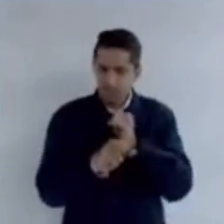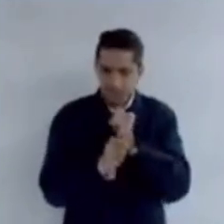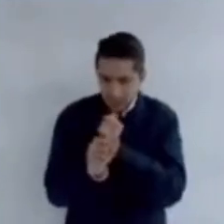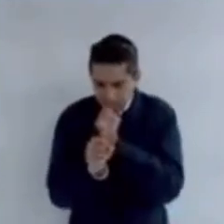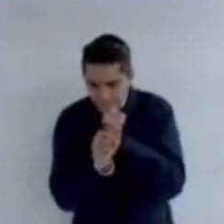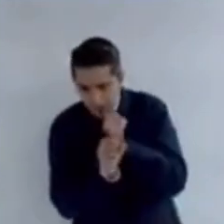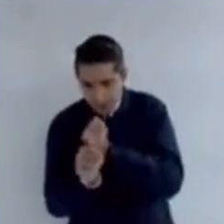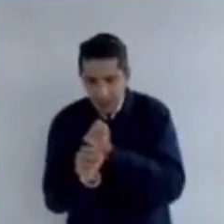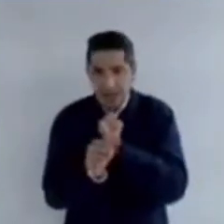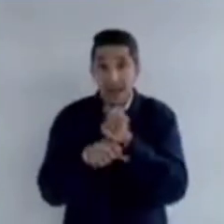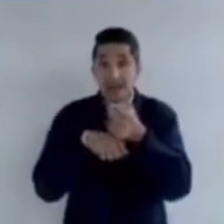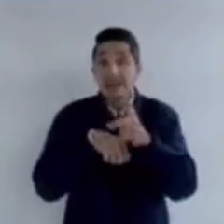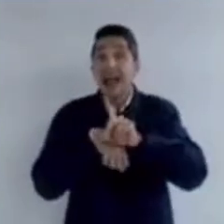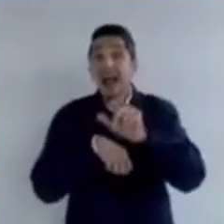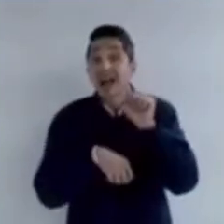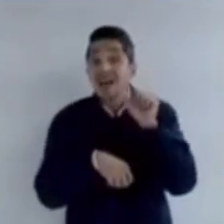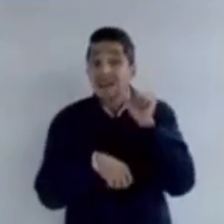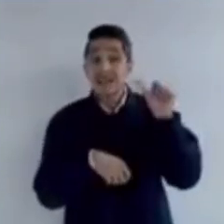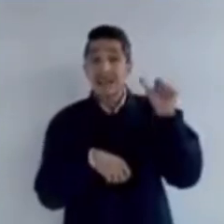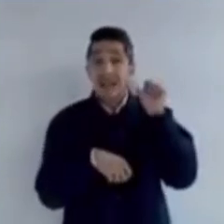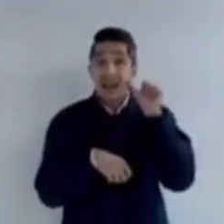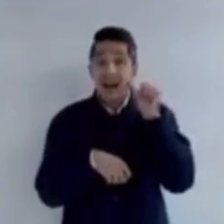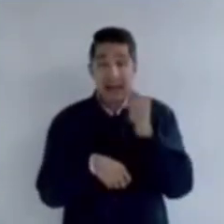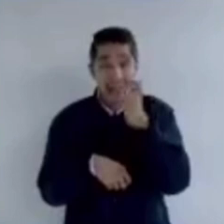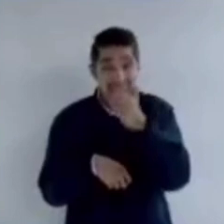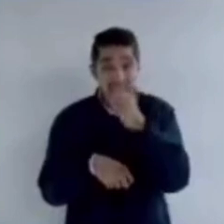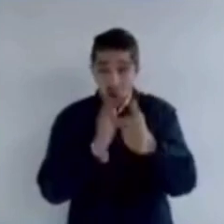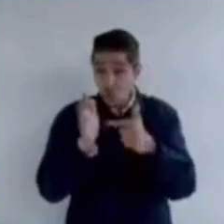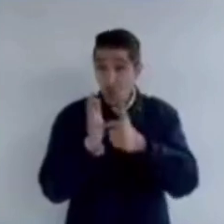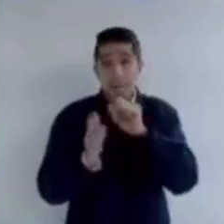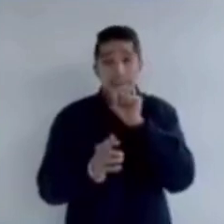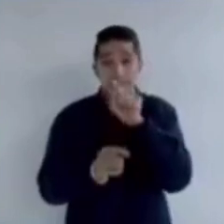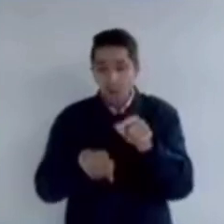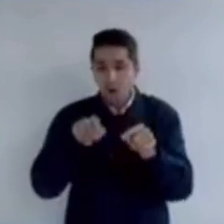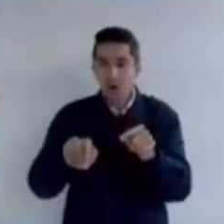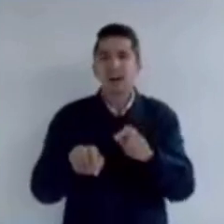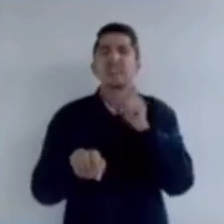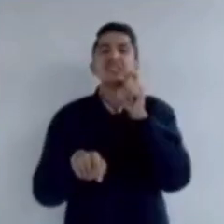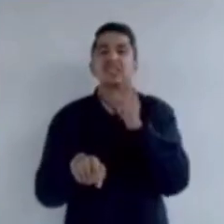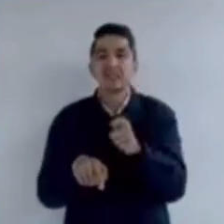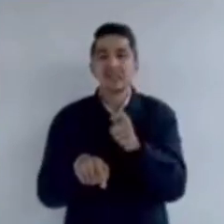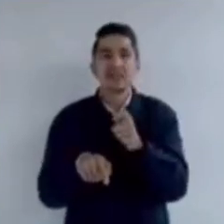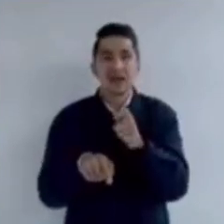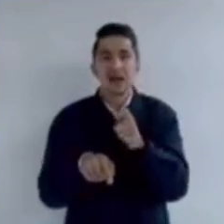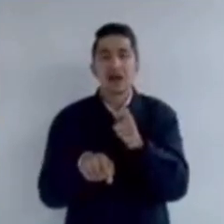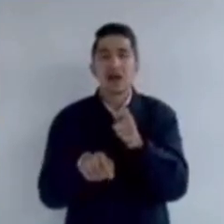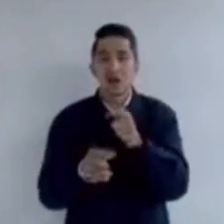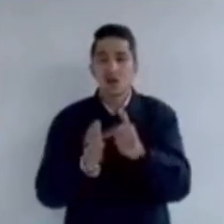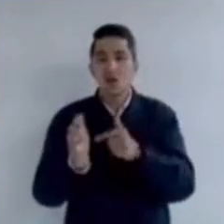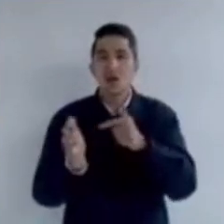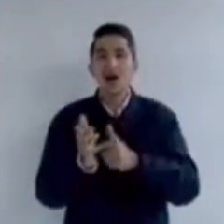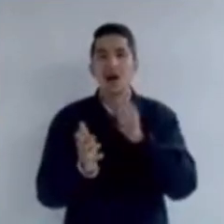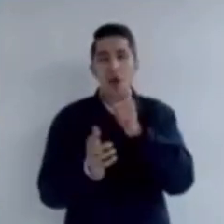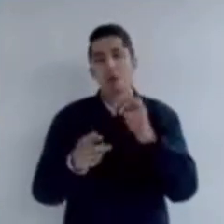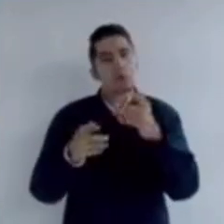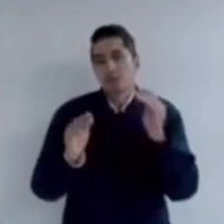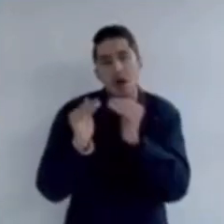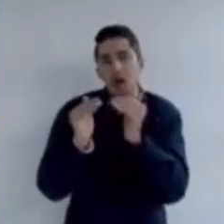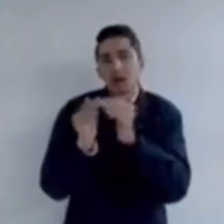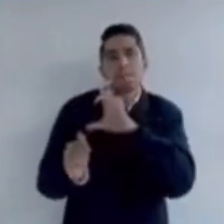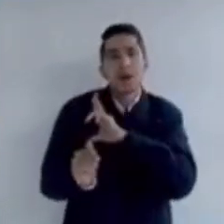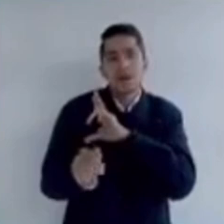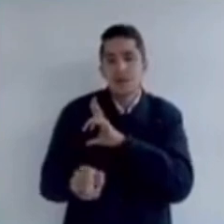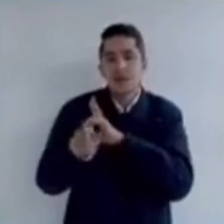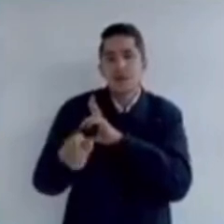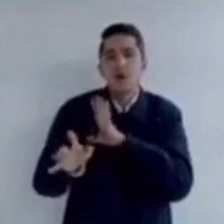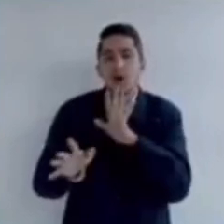determinó que el día de ayer, en ese lugar, era velada en las inmediaciones de un domicilio particular